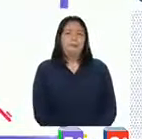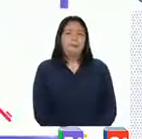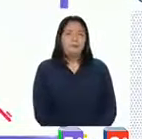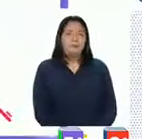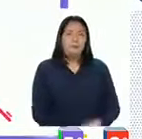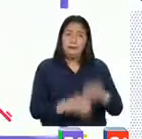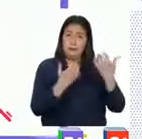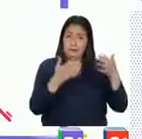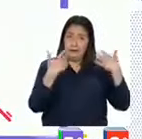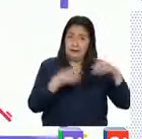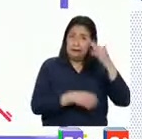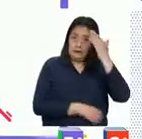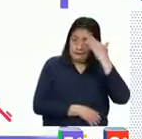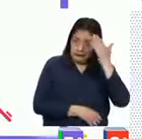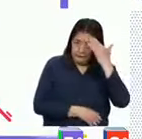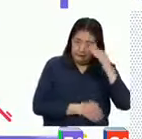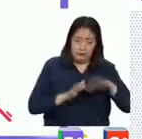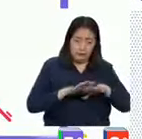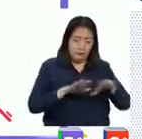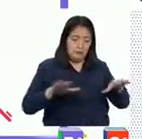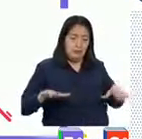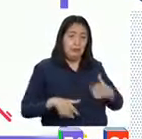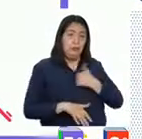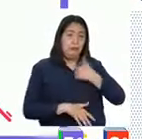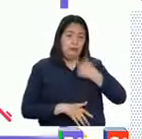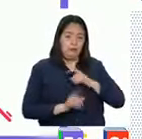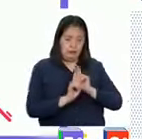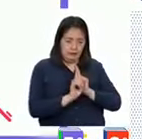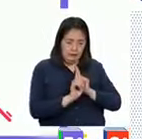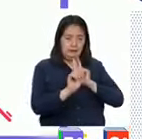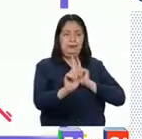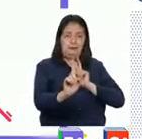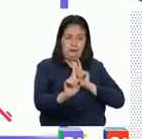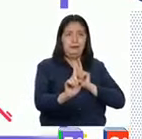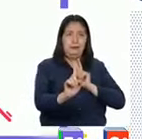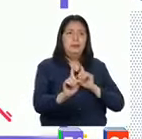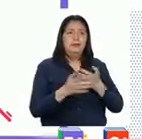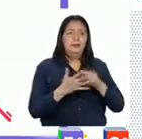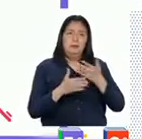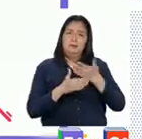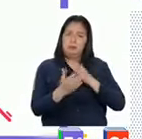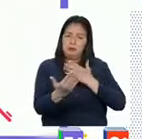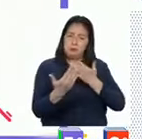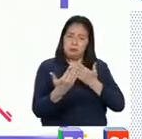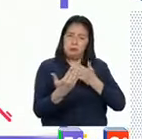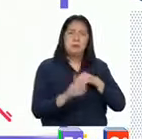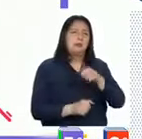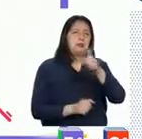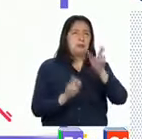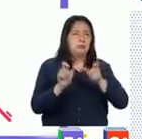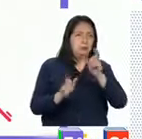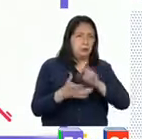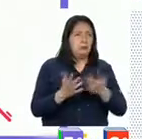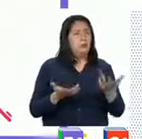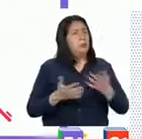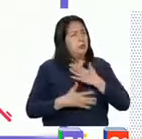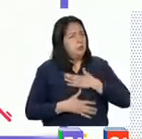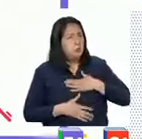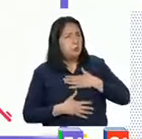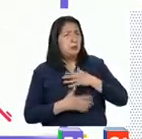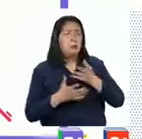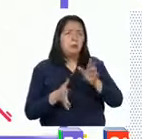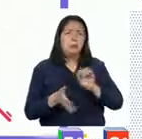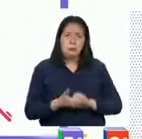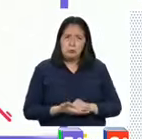Ahora que ya sabes que tu espacio personal es la distancia física que nos permite interactuar con los demás de manera cómoda